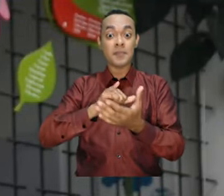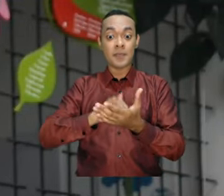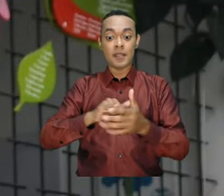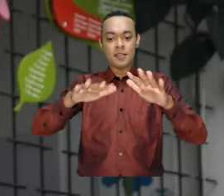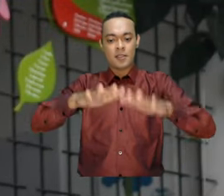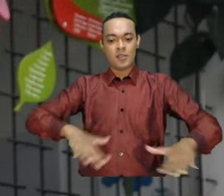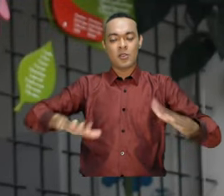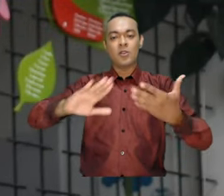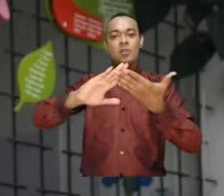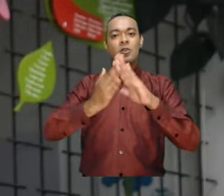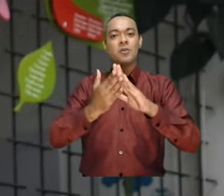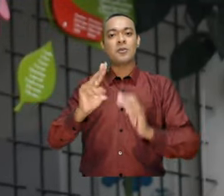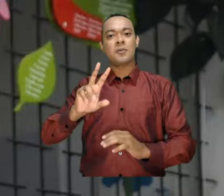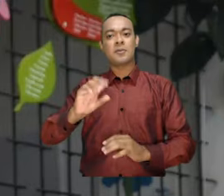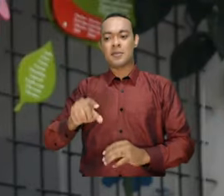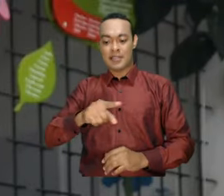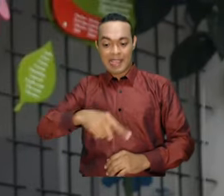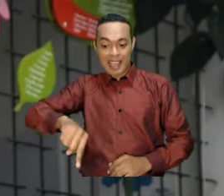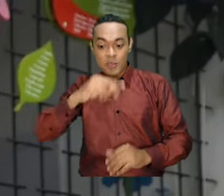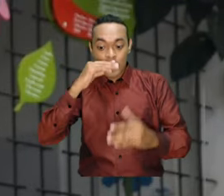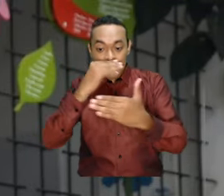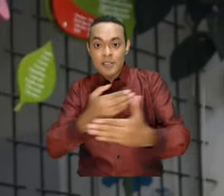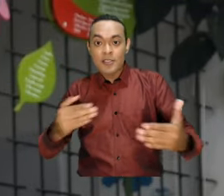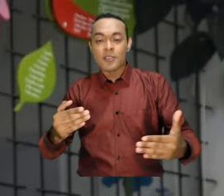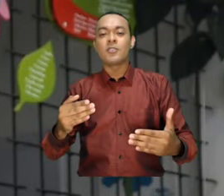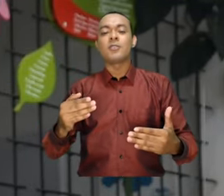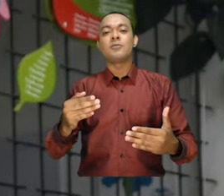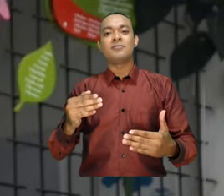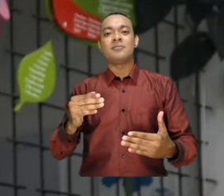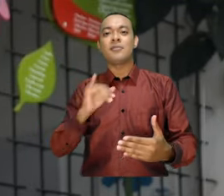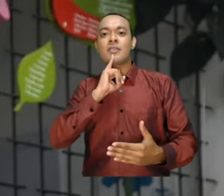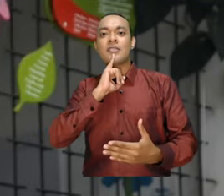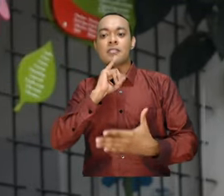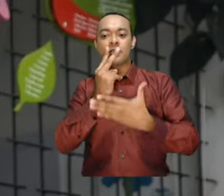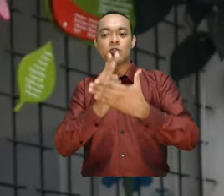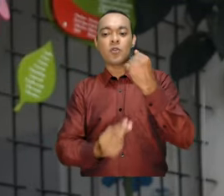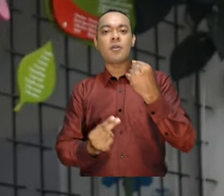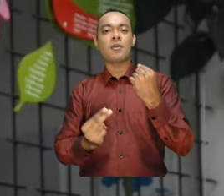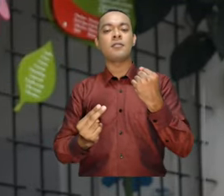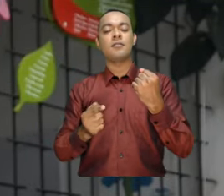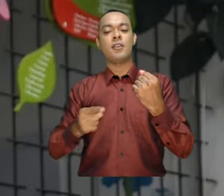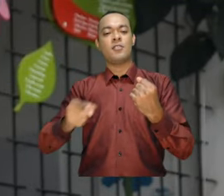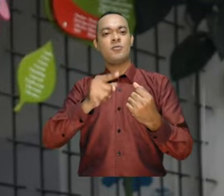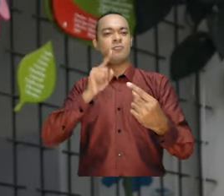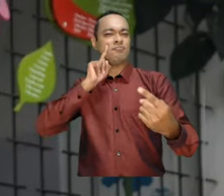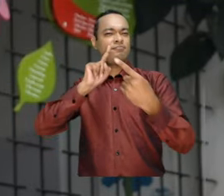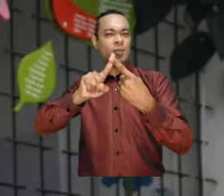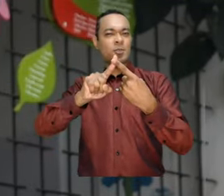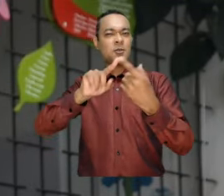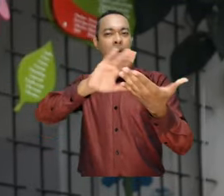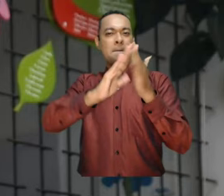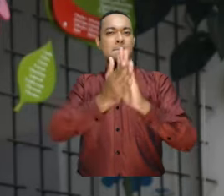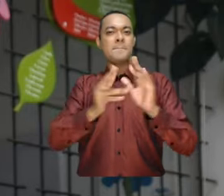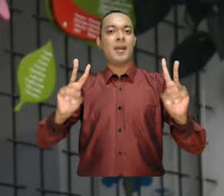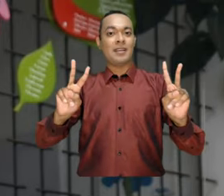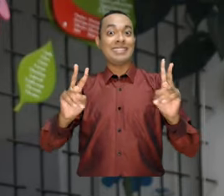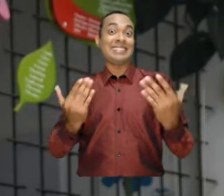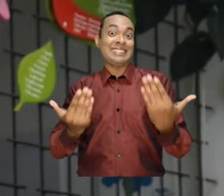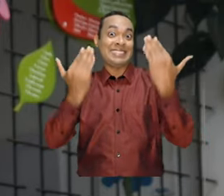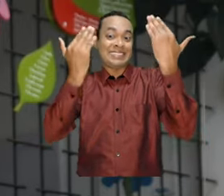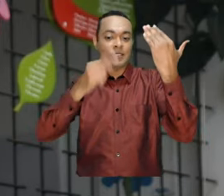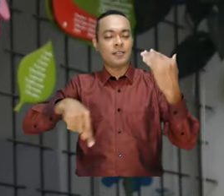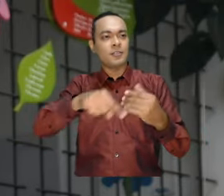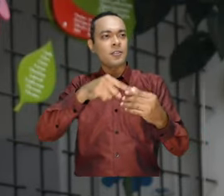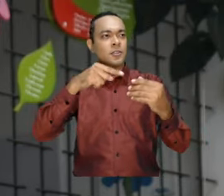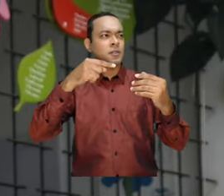los beneficios para la comunidad de que haya niños bilingües es que son niños son niños que construyen paz porque